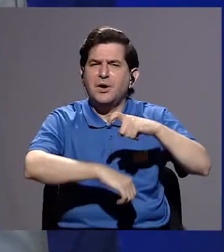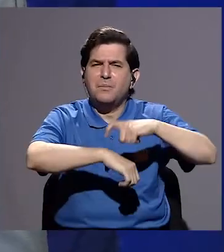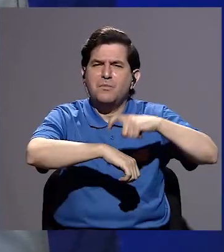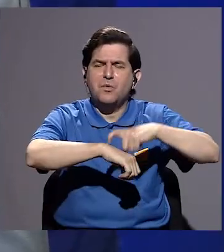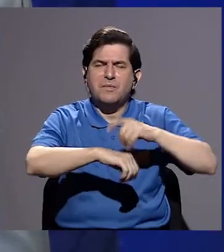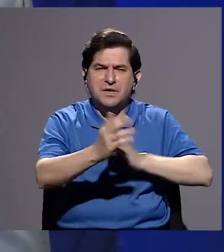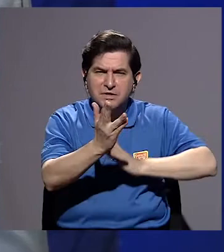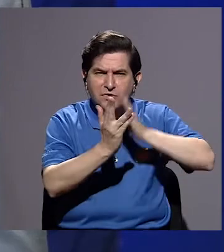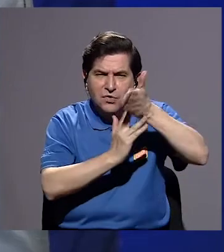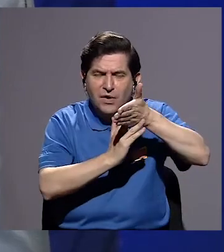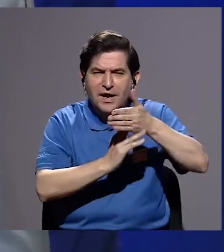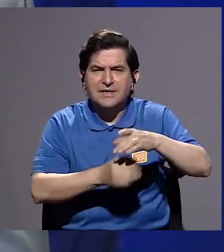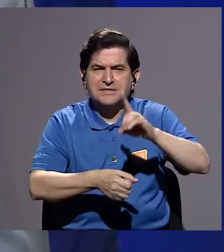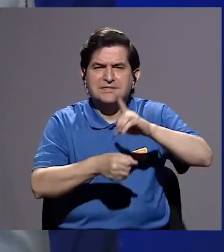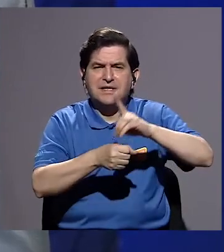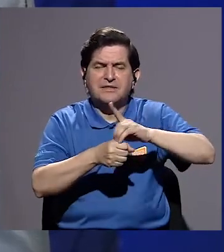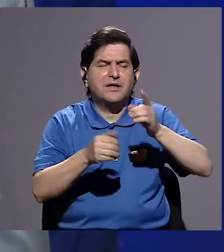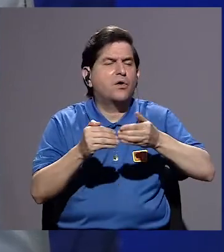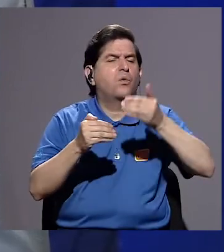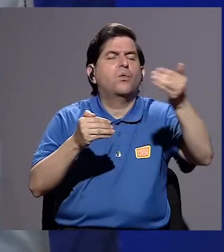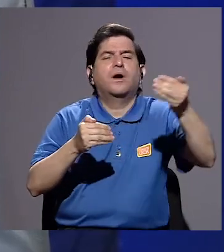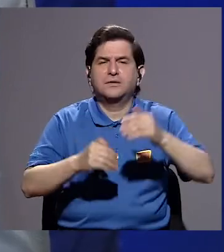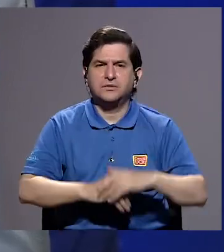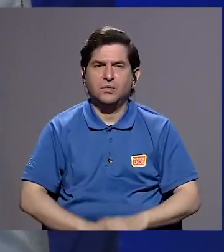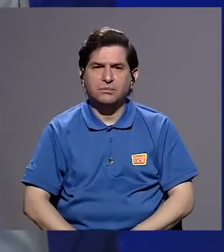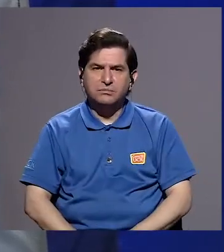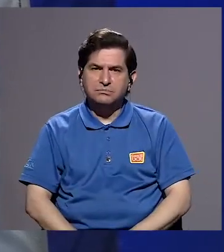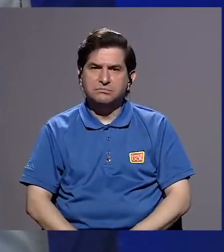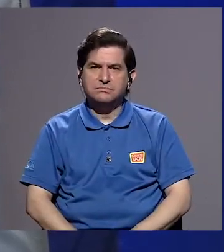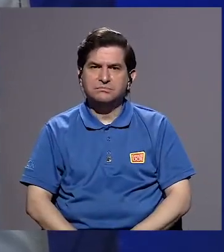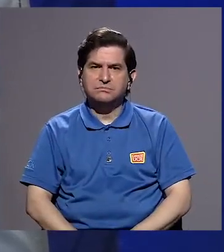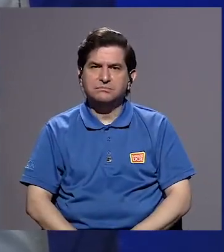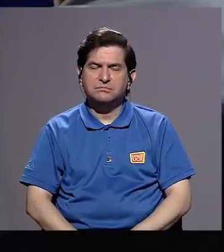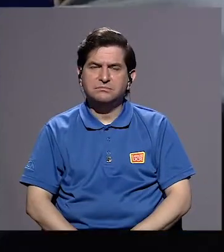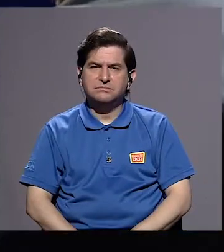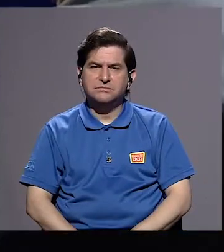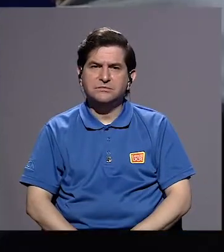periodo accede usted a la diputación, doña Telma?